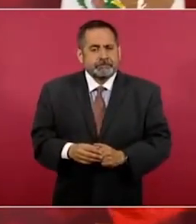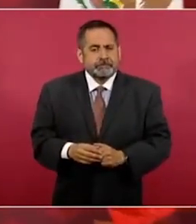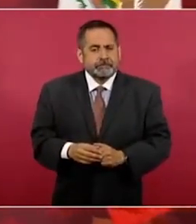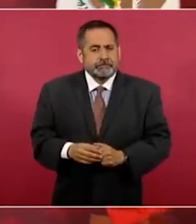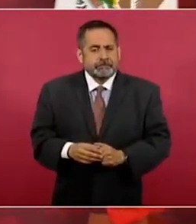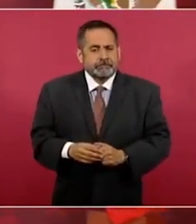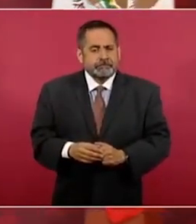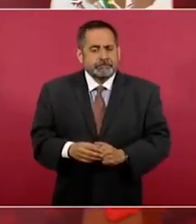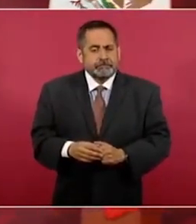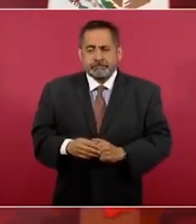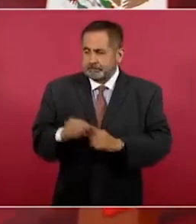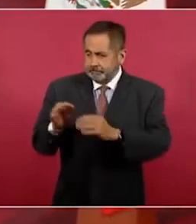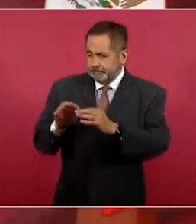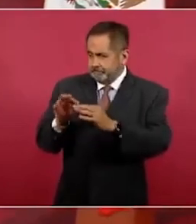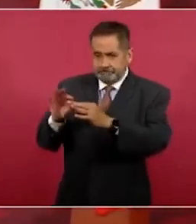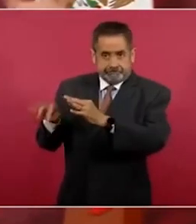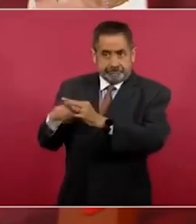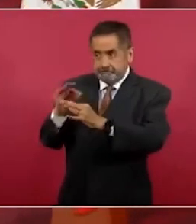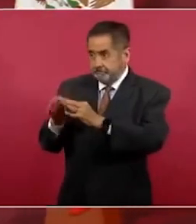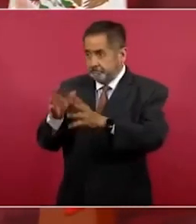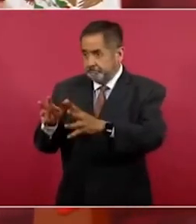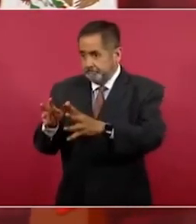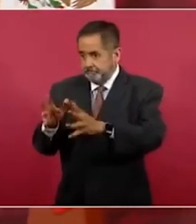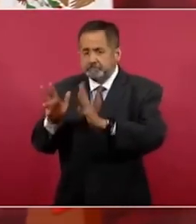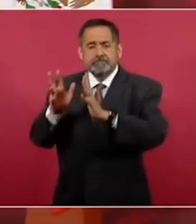tenerlas paradas.